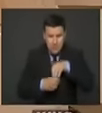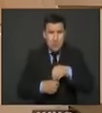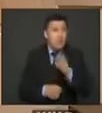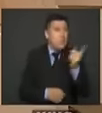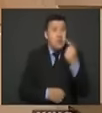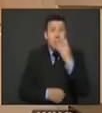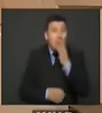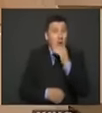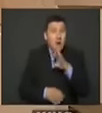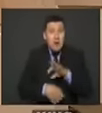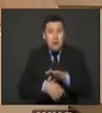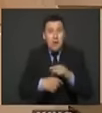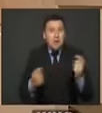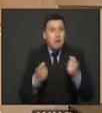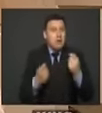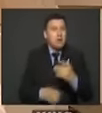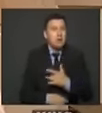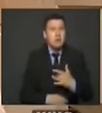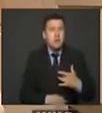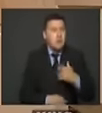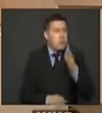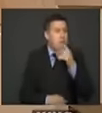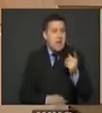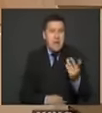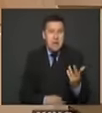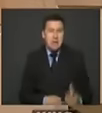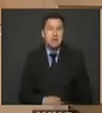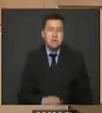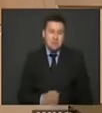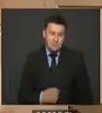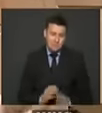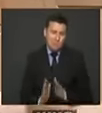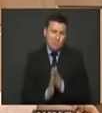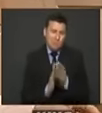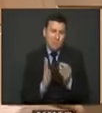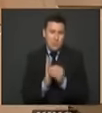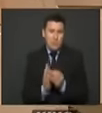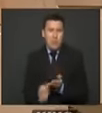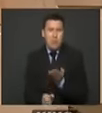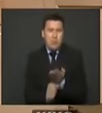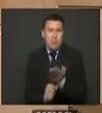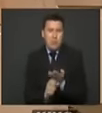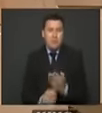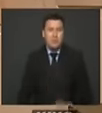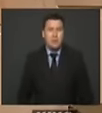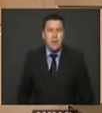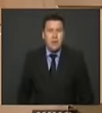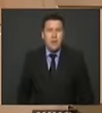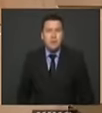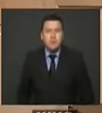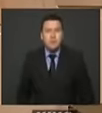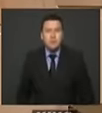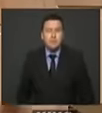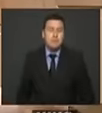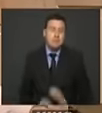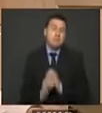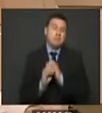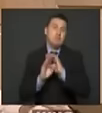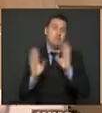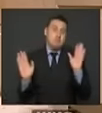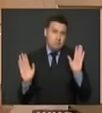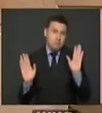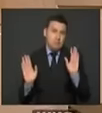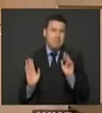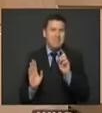médicos ni hay promotores de salud entonces ese es el esquema que les queremos proponer por supuesto hay que formar esos